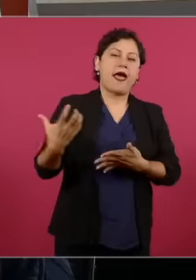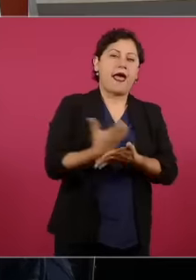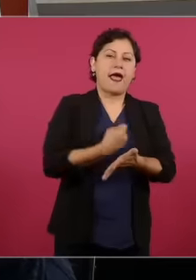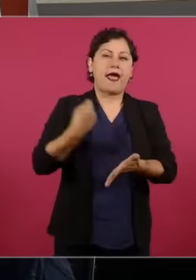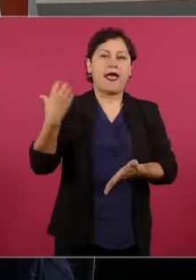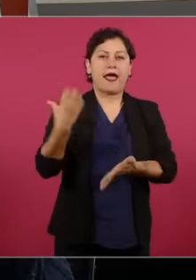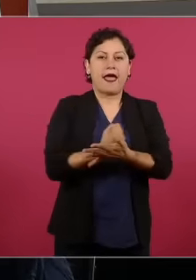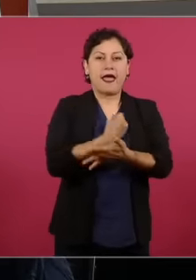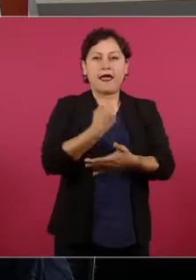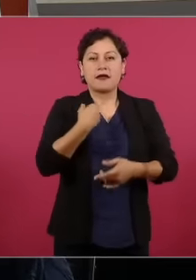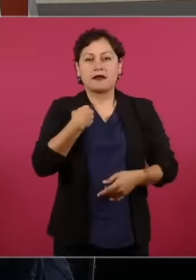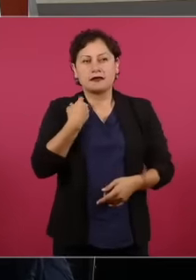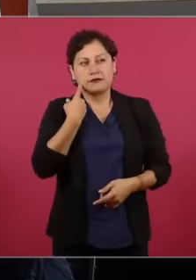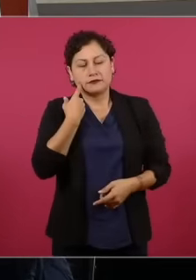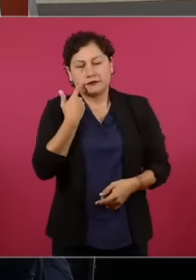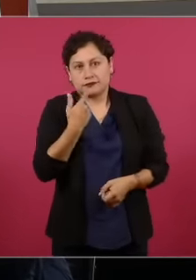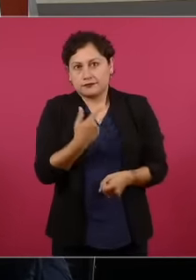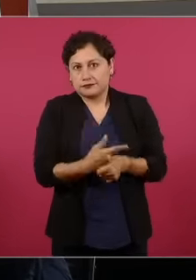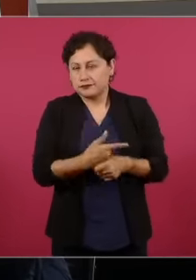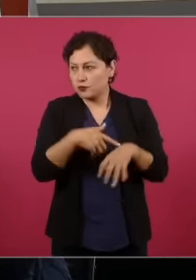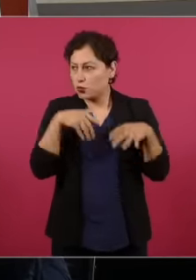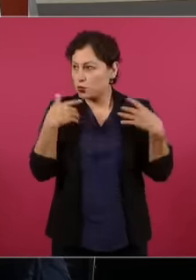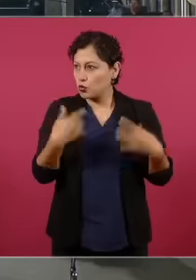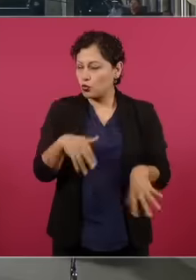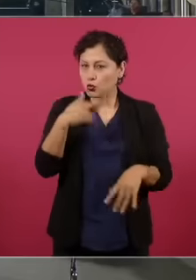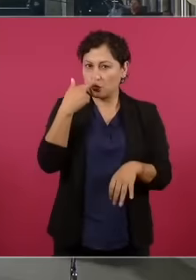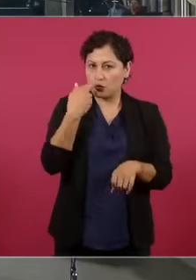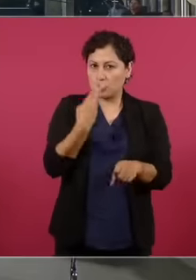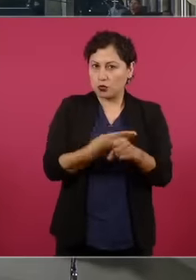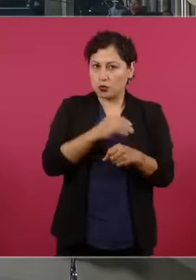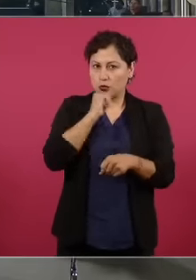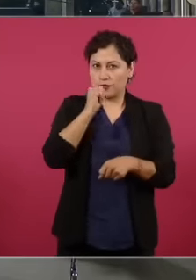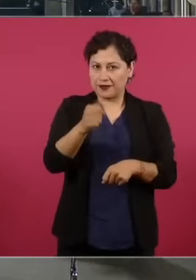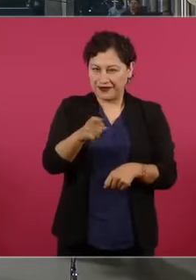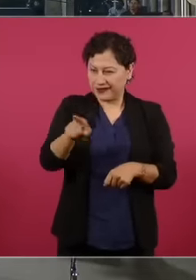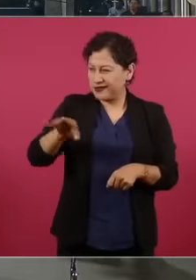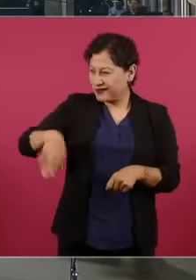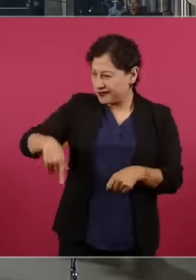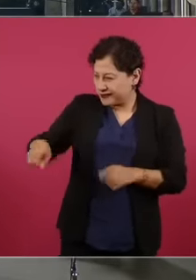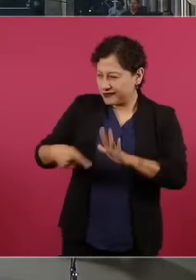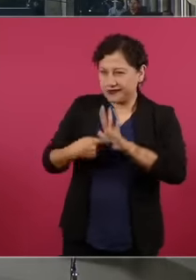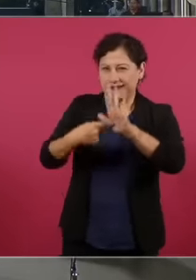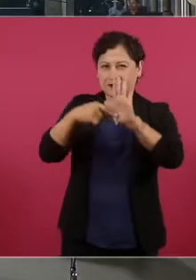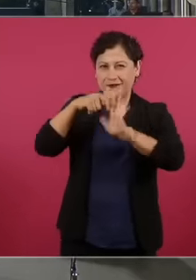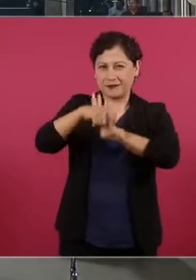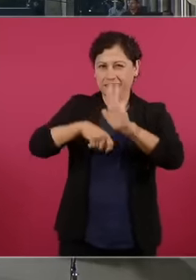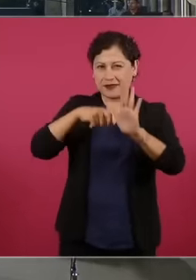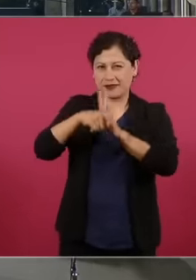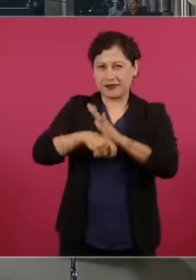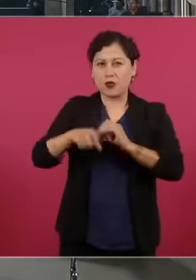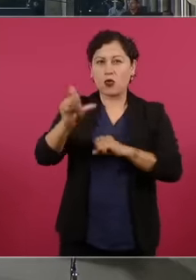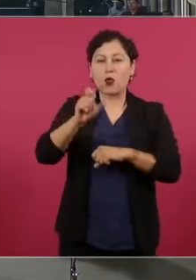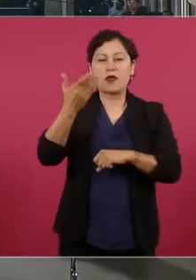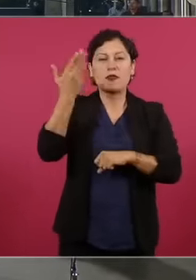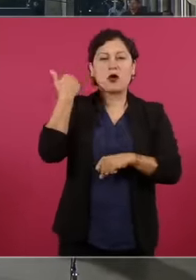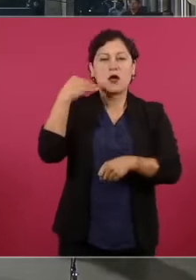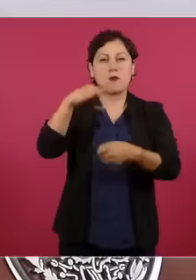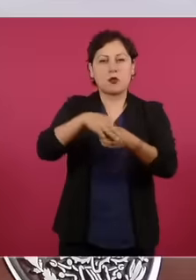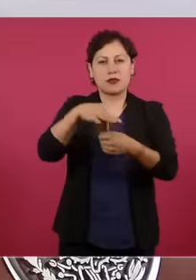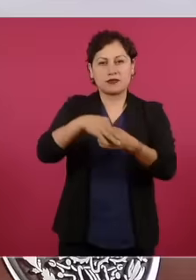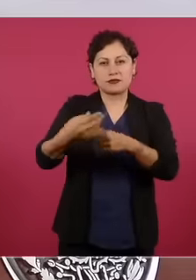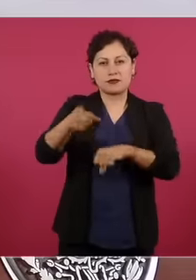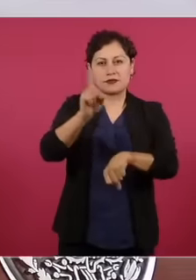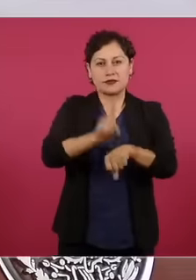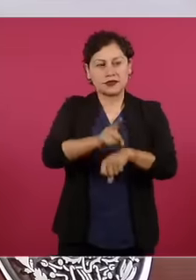a ver si lo pones cuando salen a decir a las 6 de la tarde que habían ganado y este